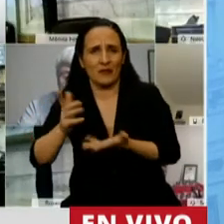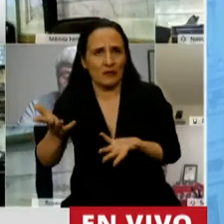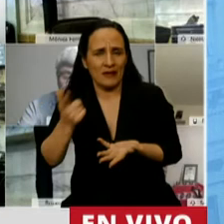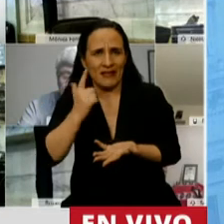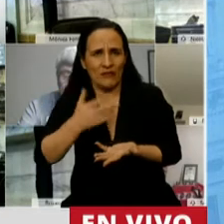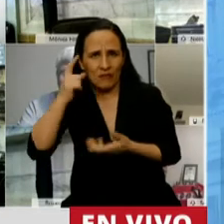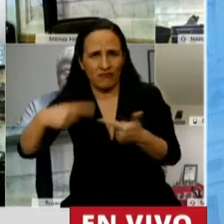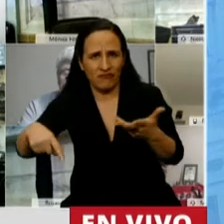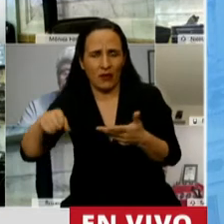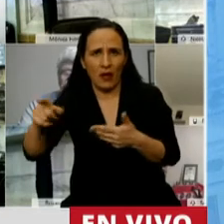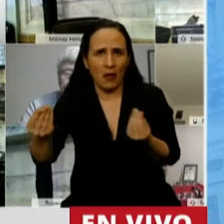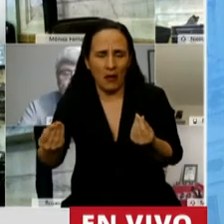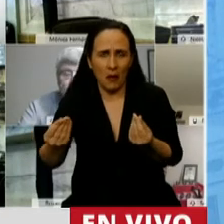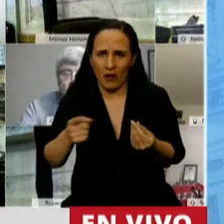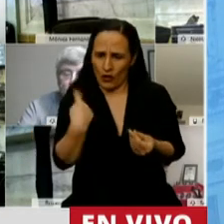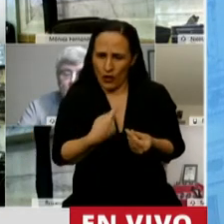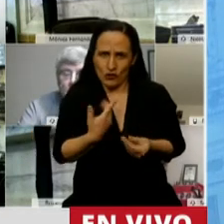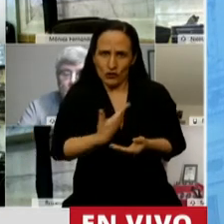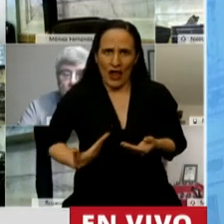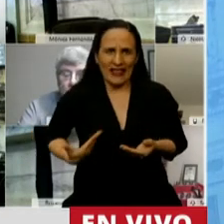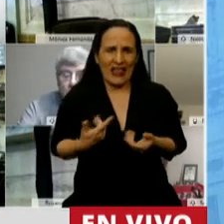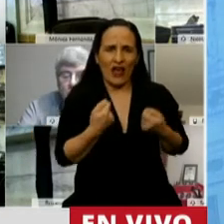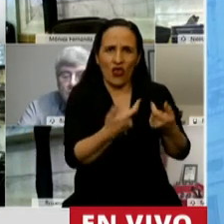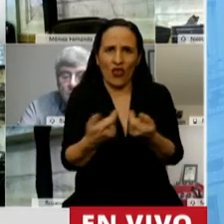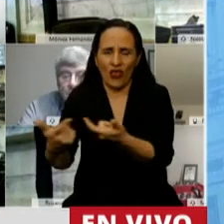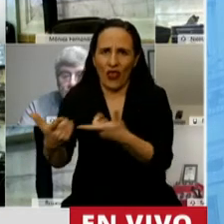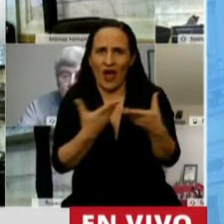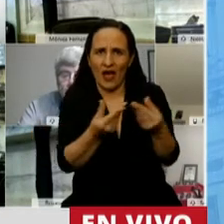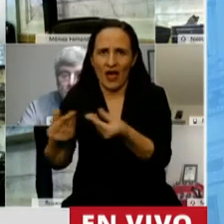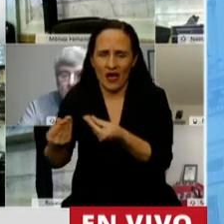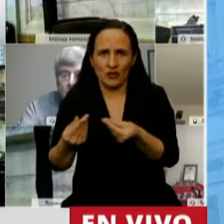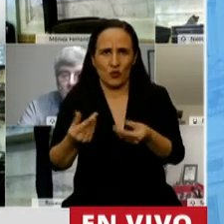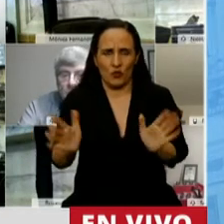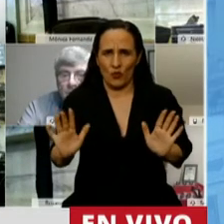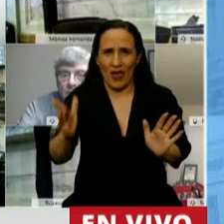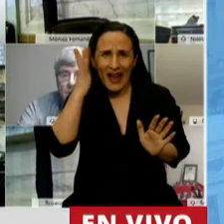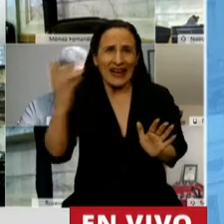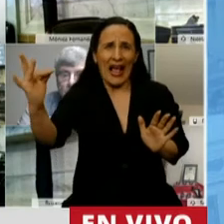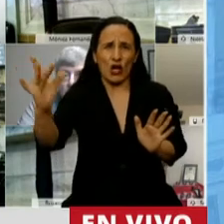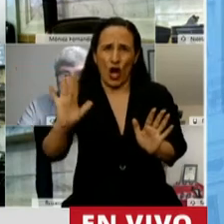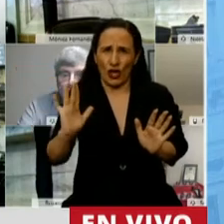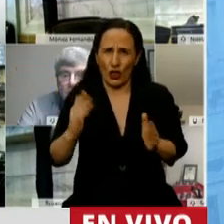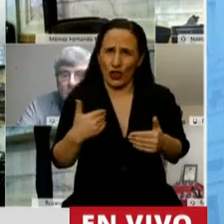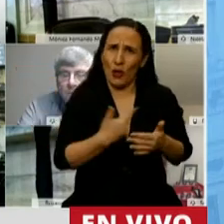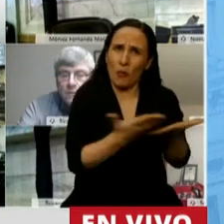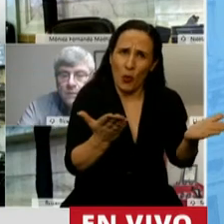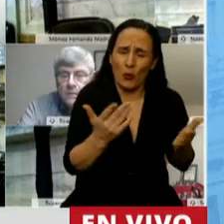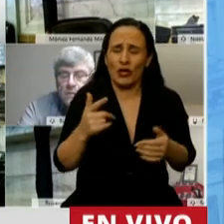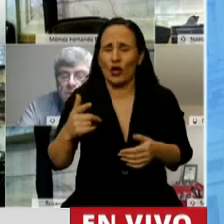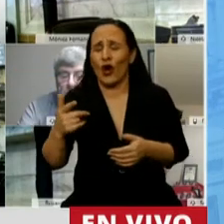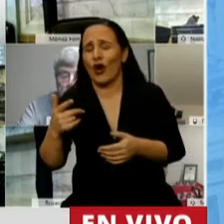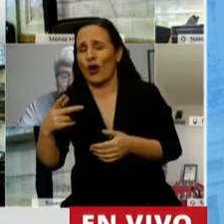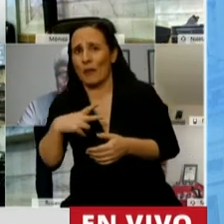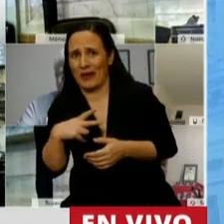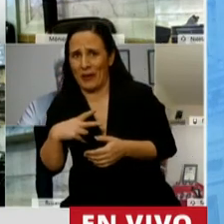ante el rescate o la asistencia más importante que tengamos memoria, asistencia del sector público al sector privado.